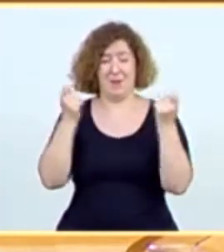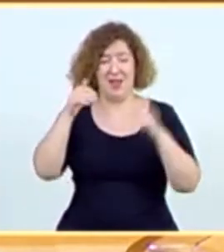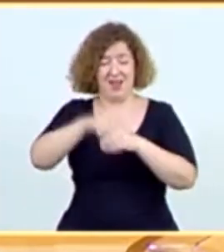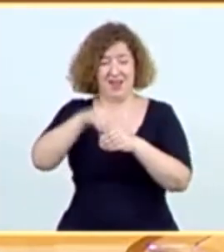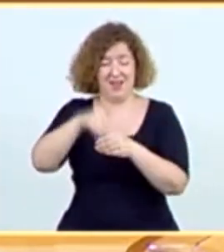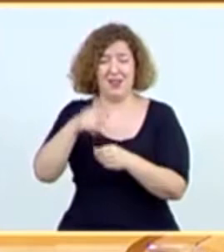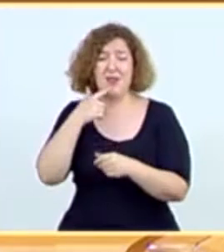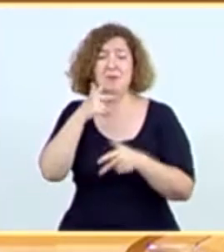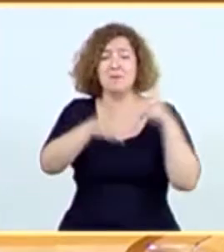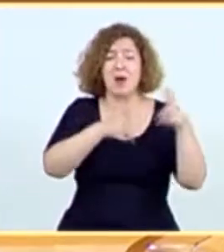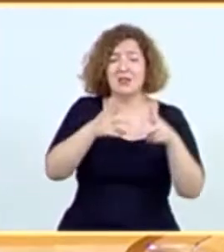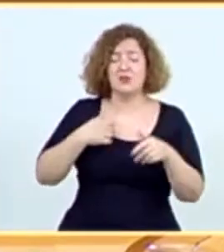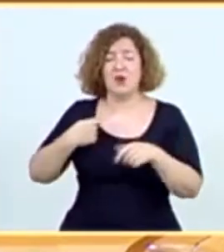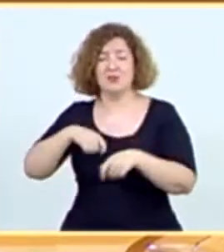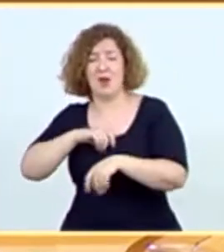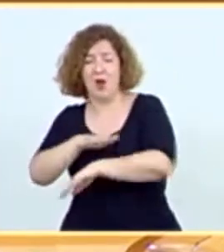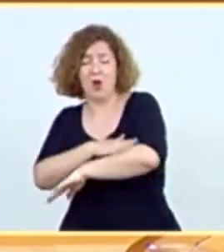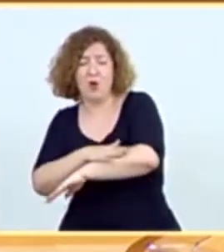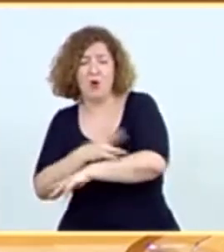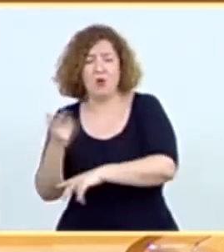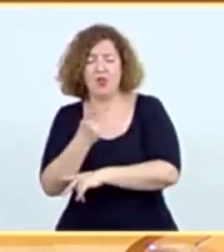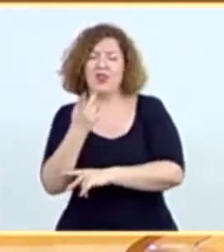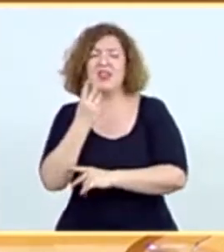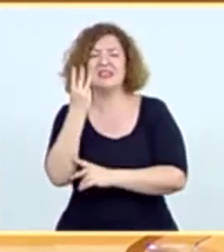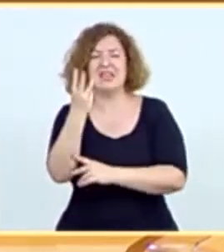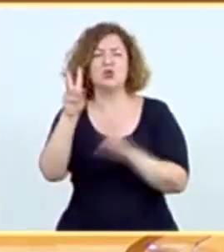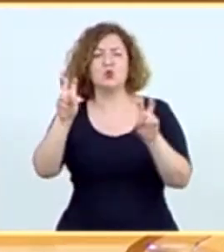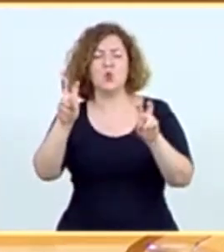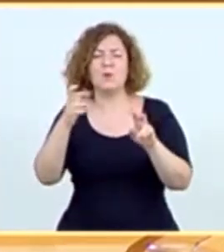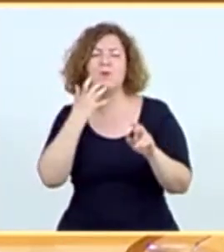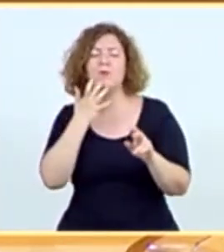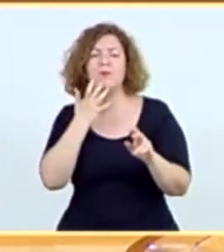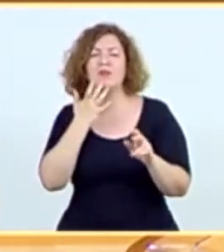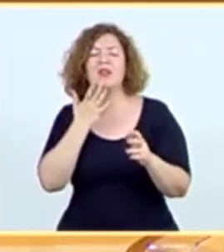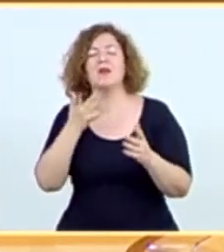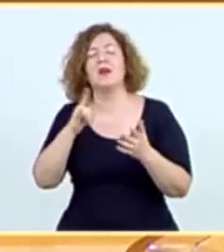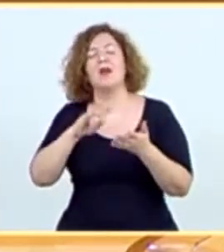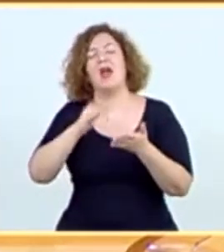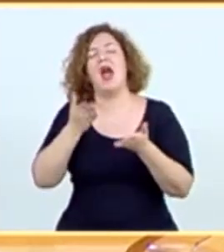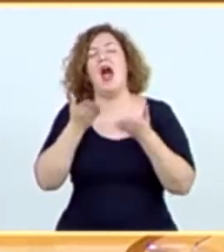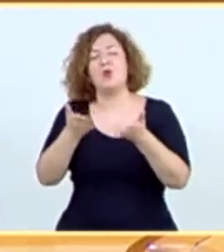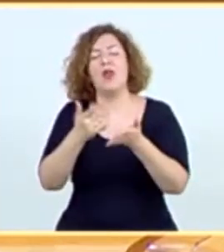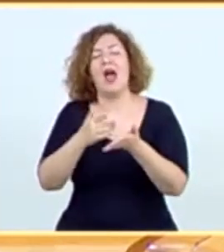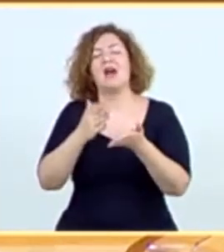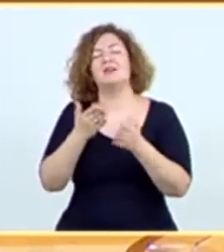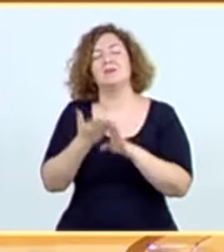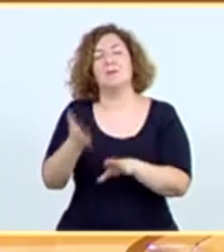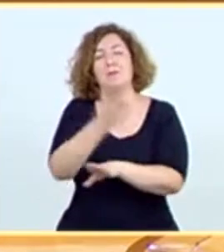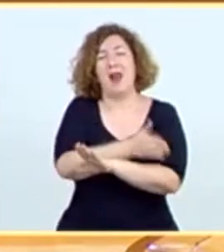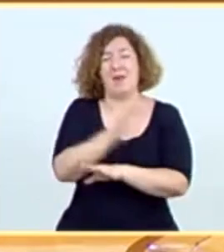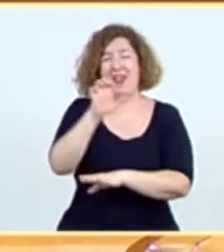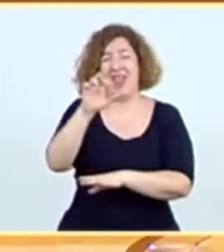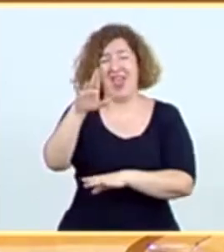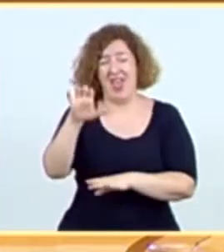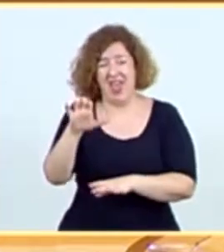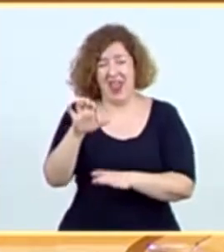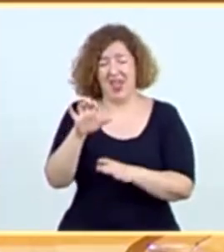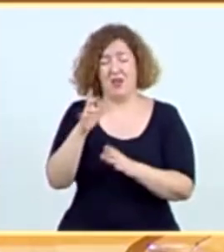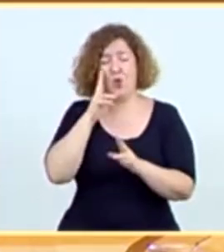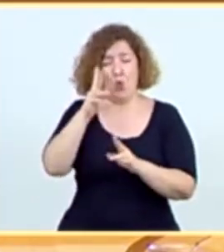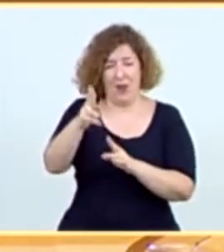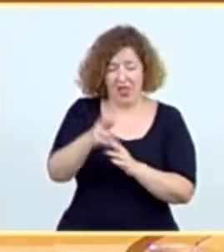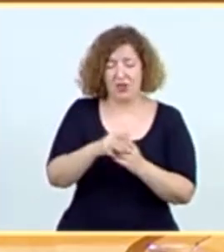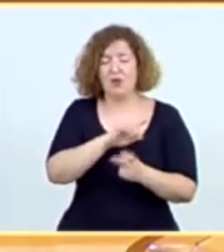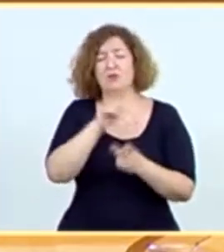anuncian un nuevo acuerdo de tres nuevas transferencias. Ayudas previas a la jubilación de personas afectadas por ERE, ejecución de la